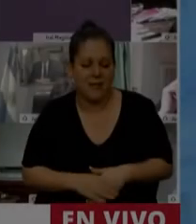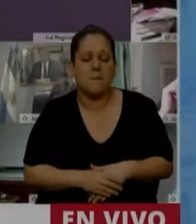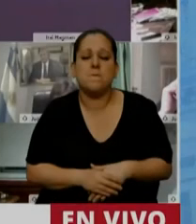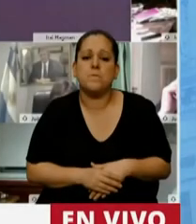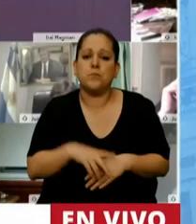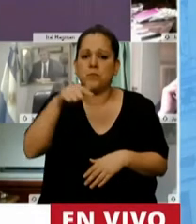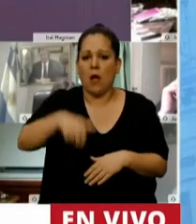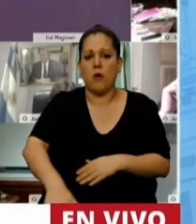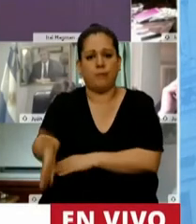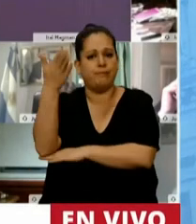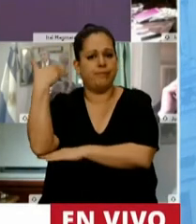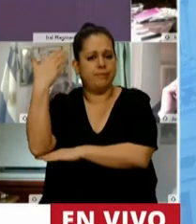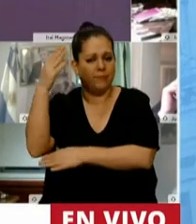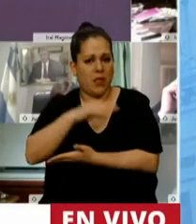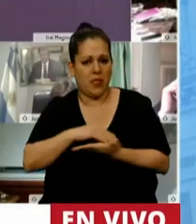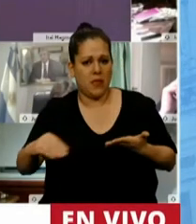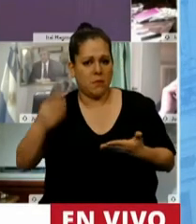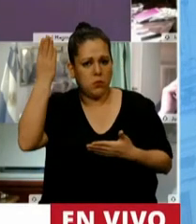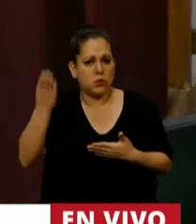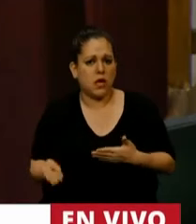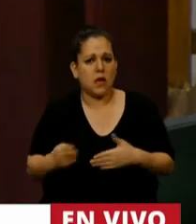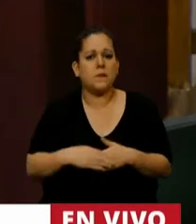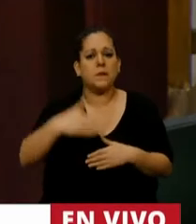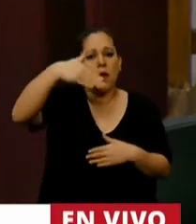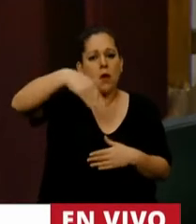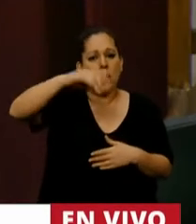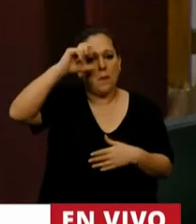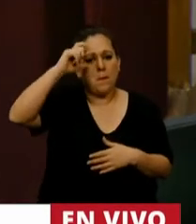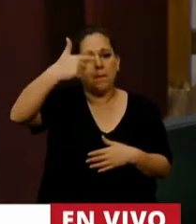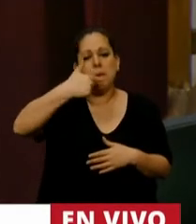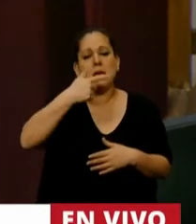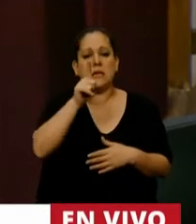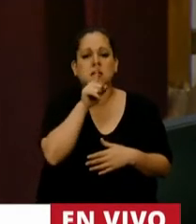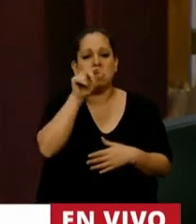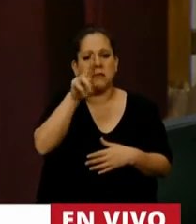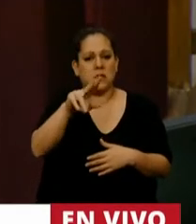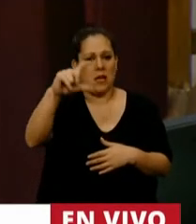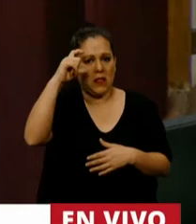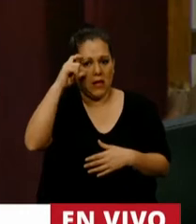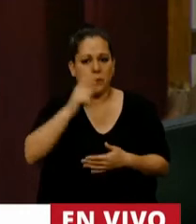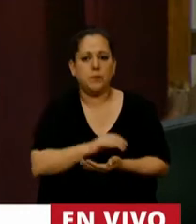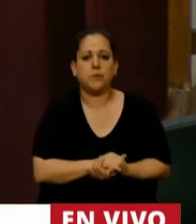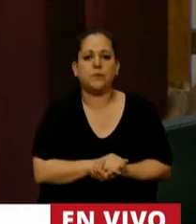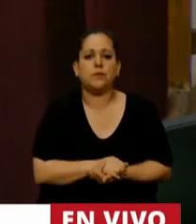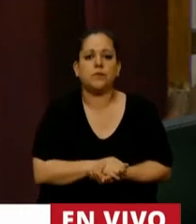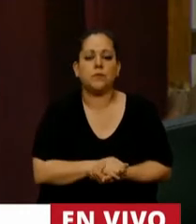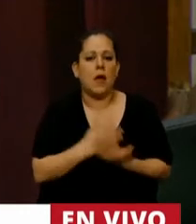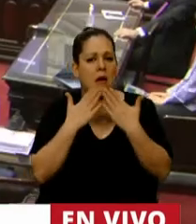En el uso de la palabra el diputado Diego Matías Mestre. Gracias, Presidente.